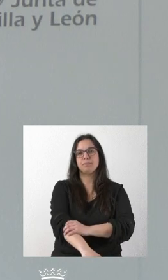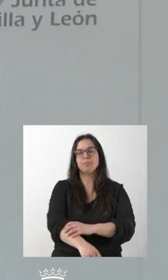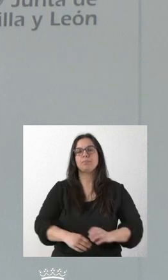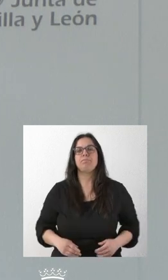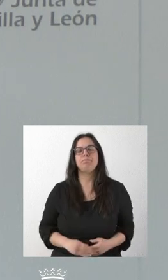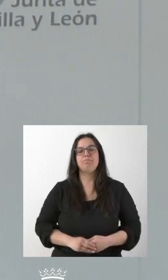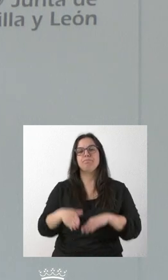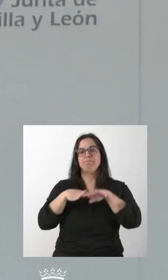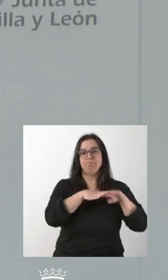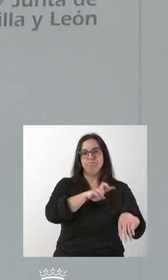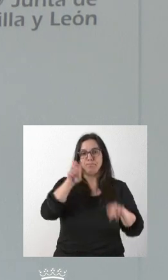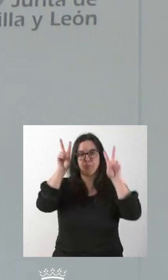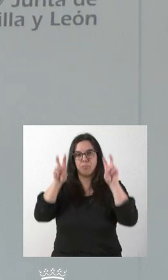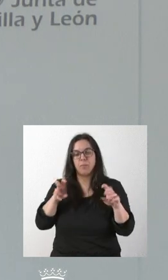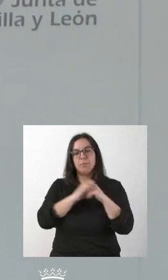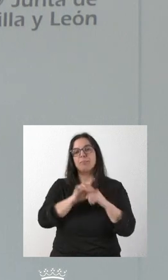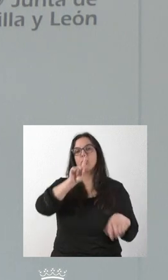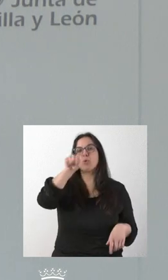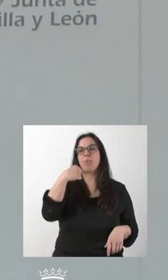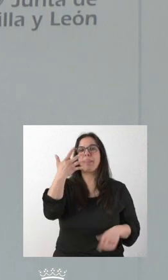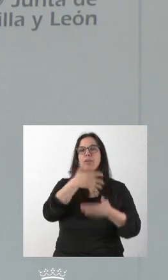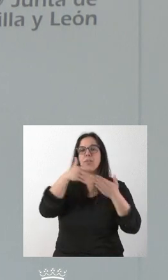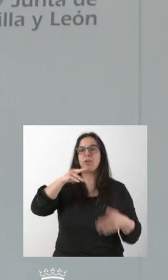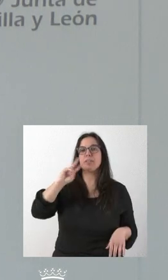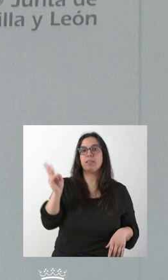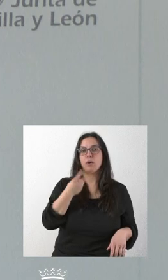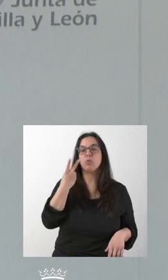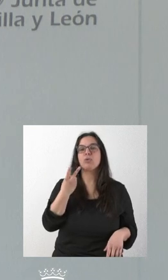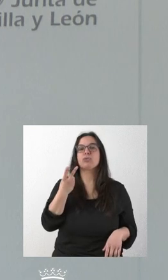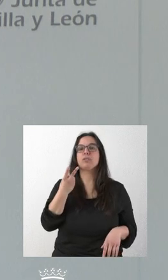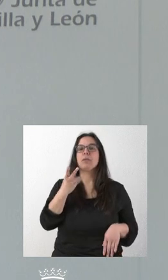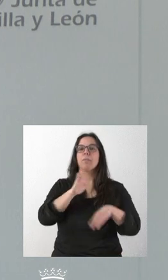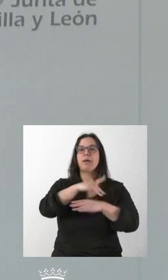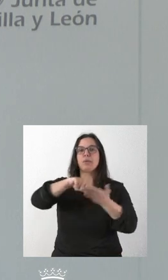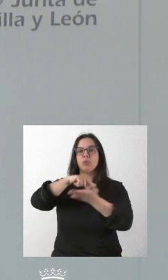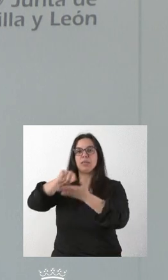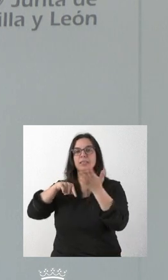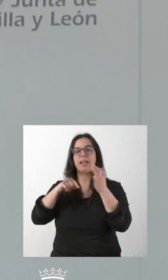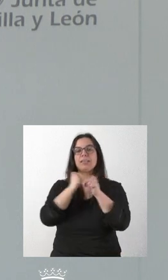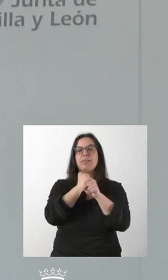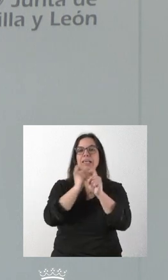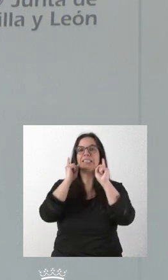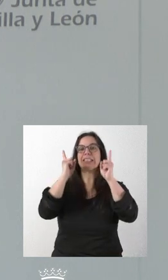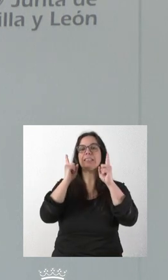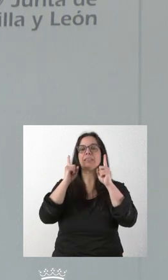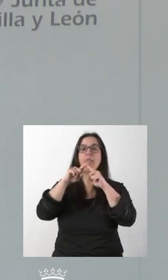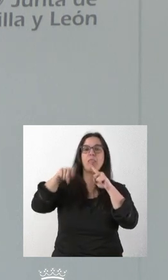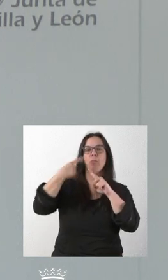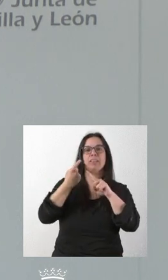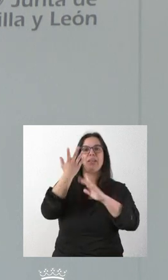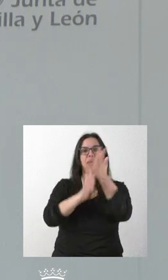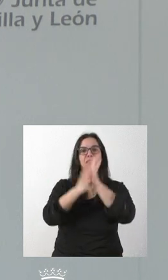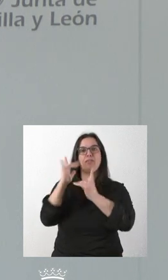orden de cosas, 1,5 millones de euros para contratar trabajos preventivos de incendios forestales